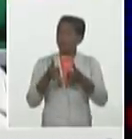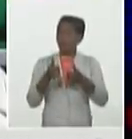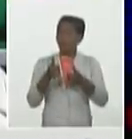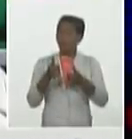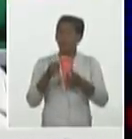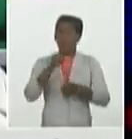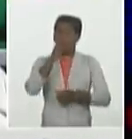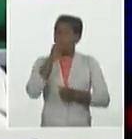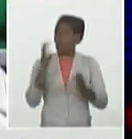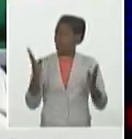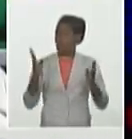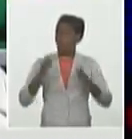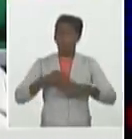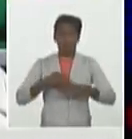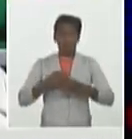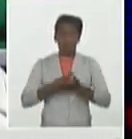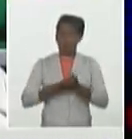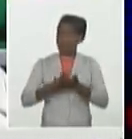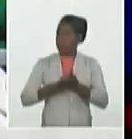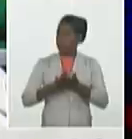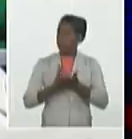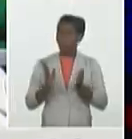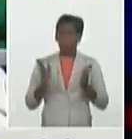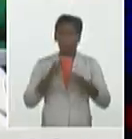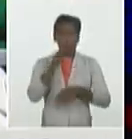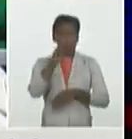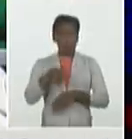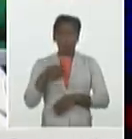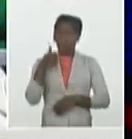el fallecido que inicialmente mencionamos.